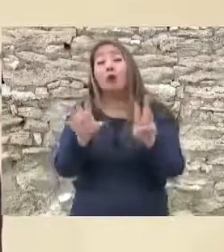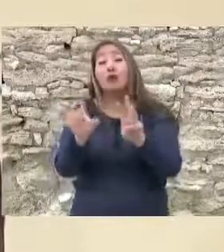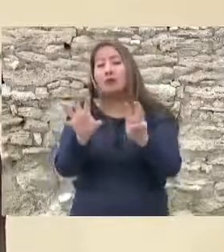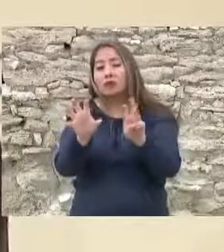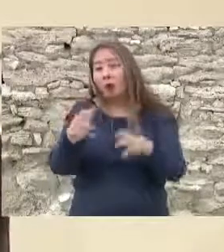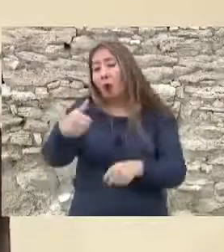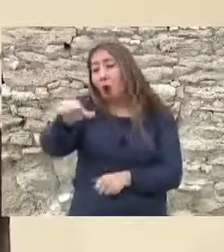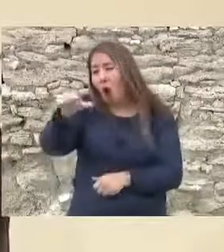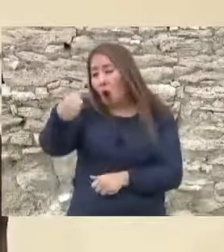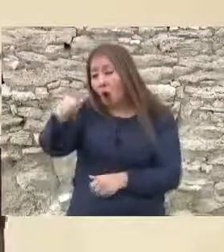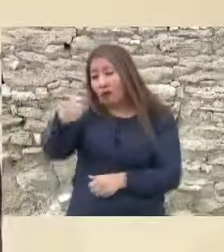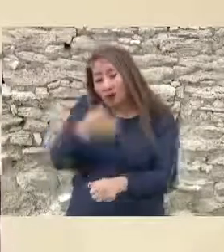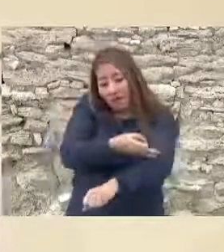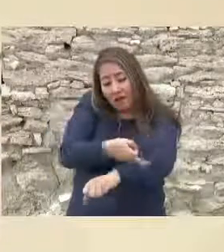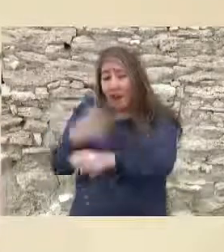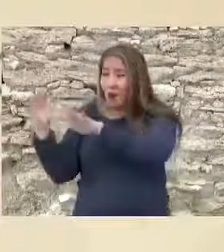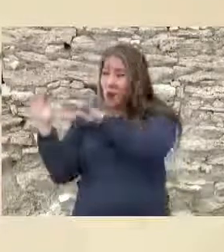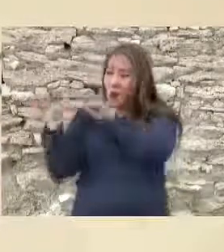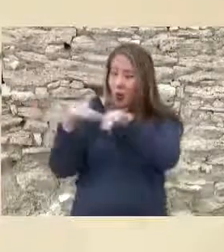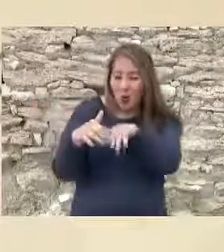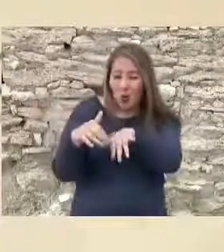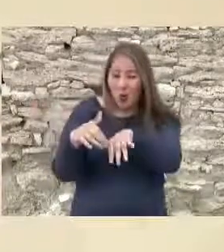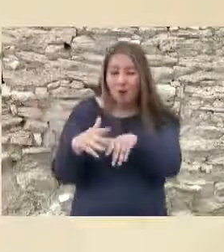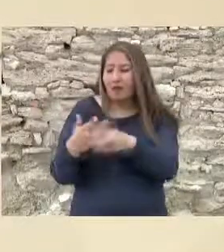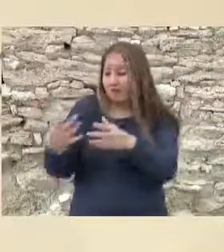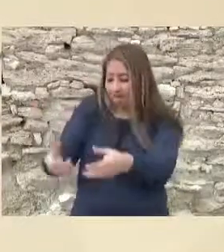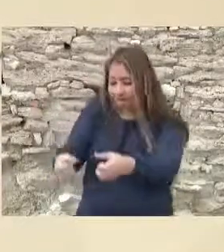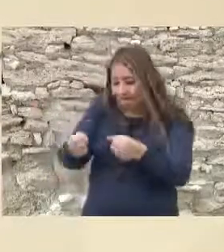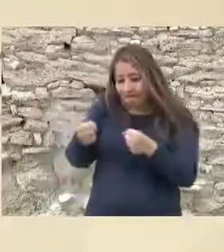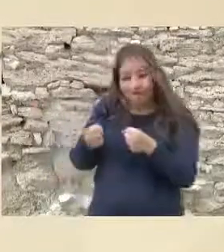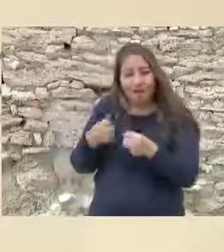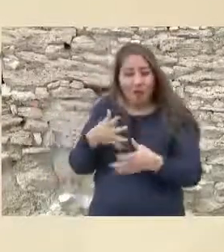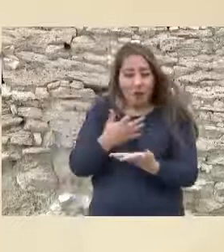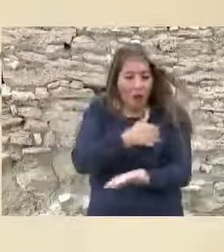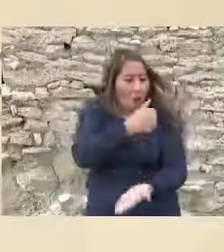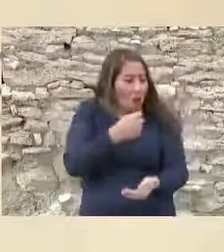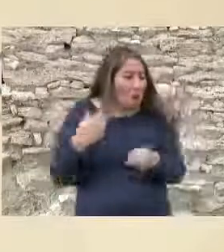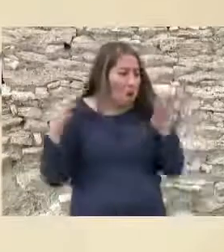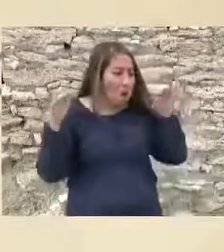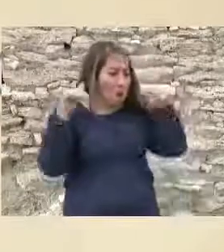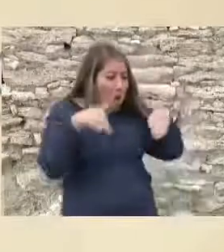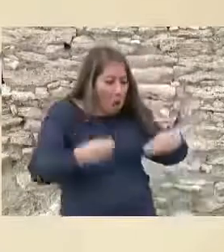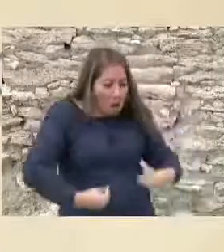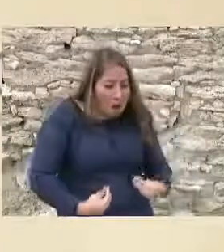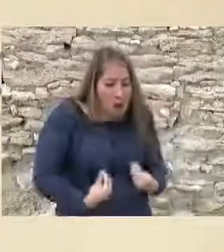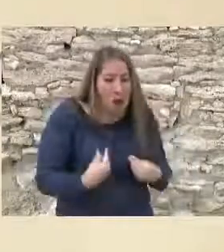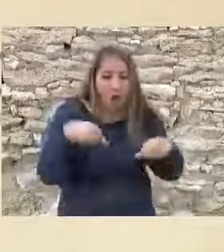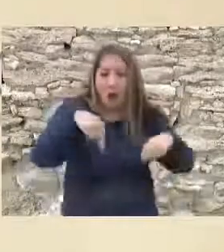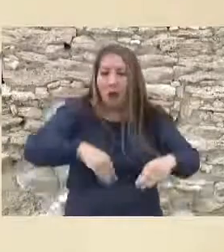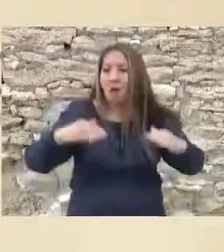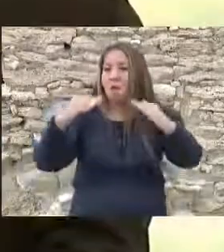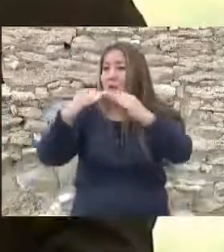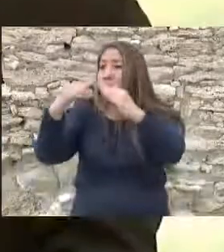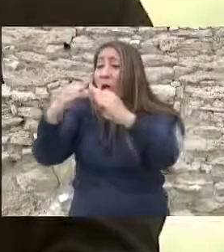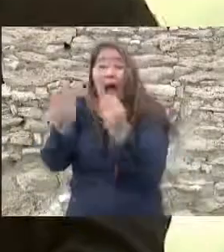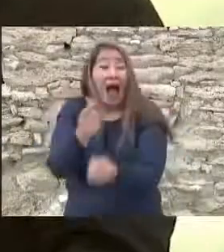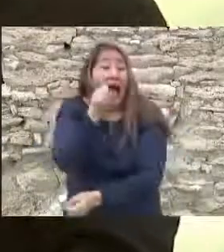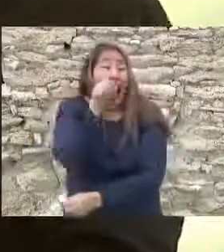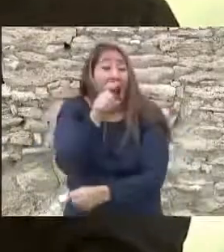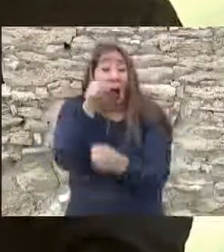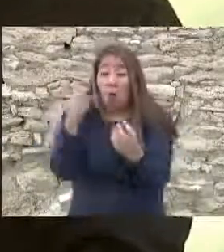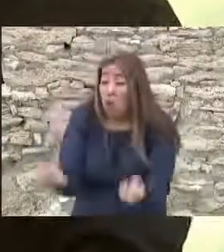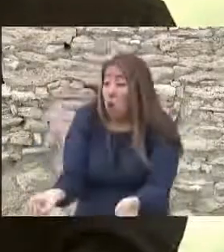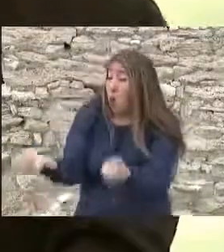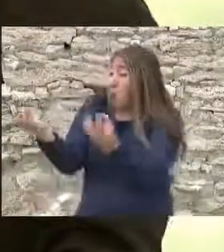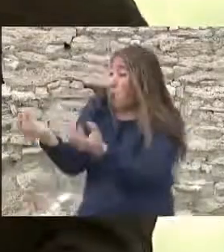11 familias se establecieron aquí y tomaron posesión de estas tierras. La abundante agua de la región les permitió prosperar a